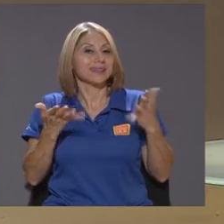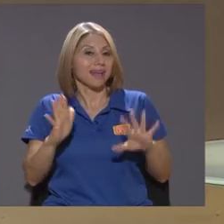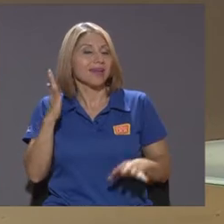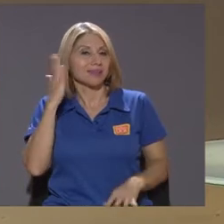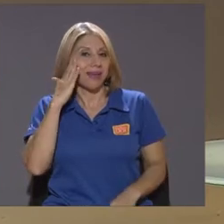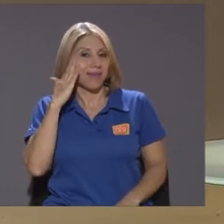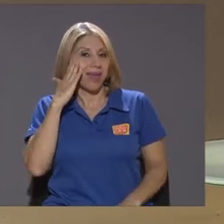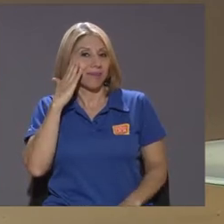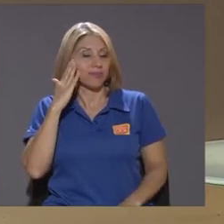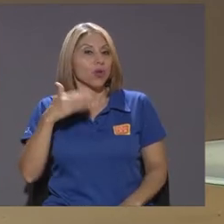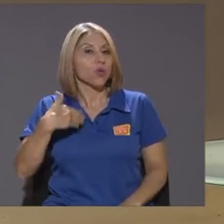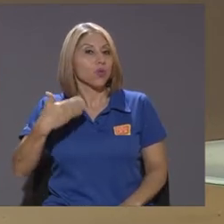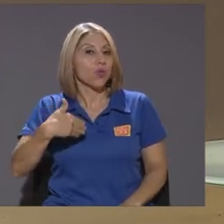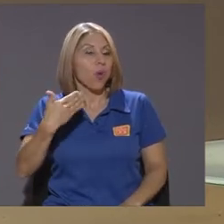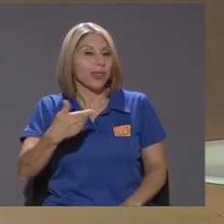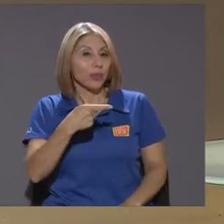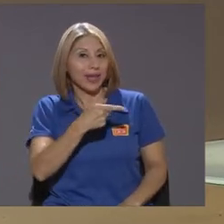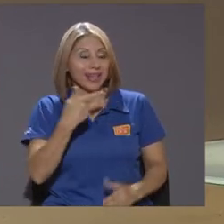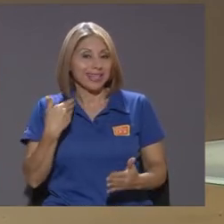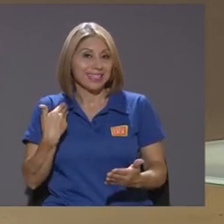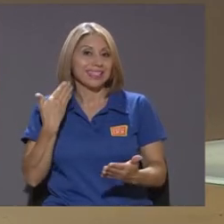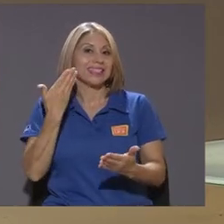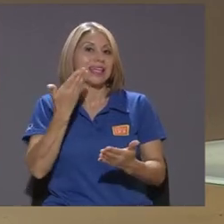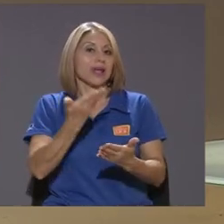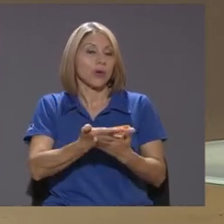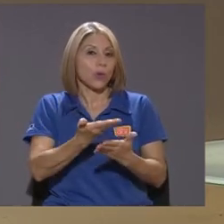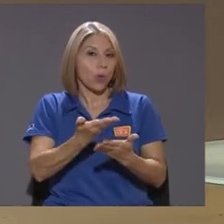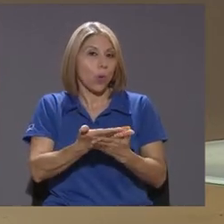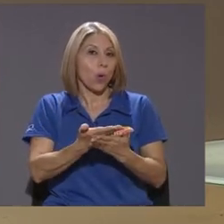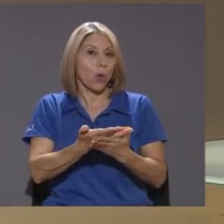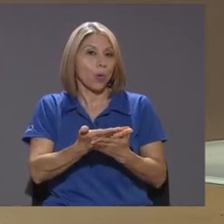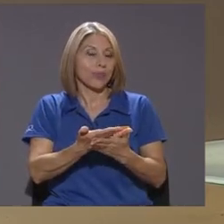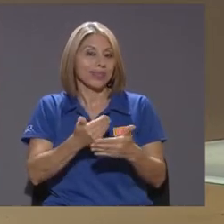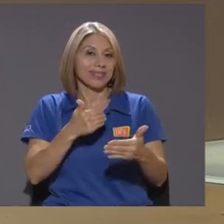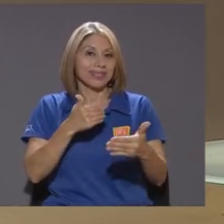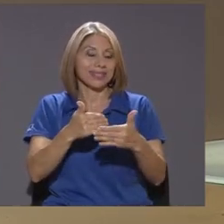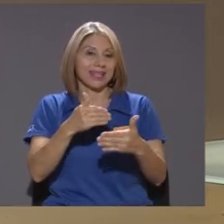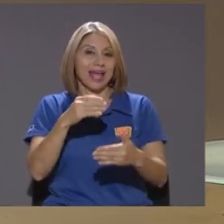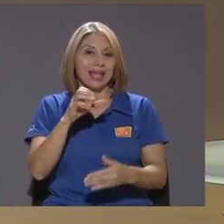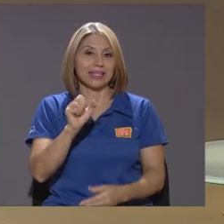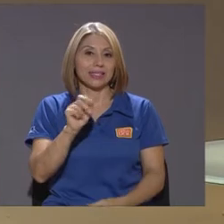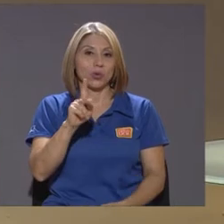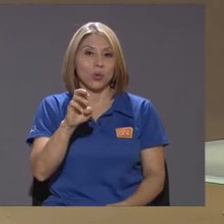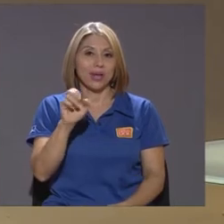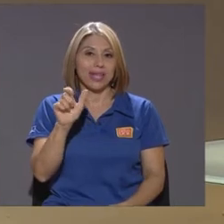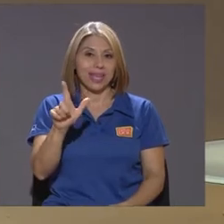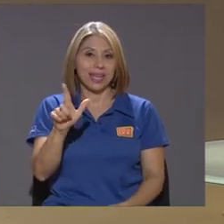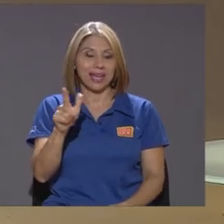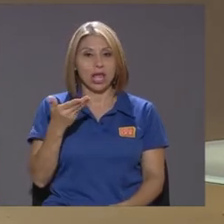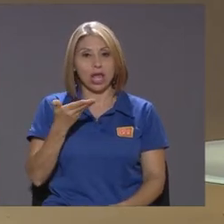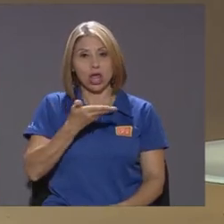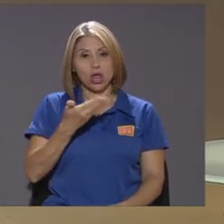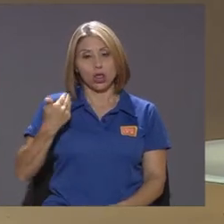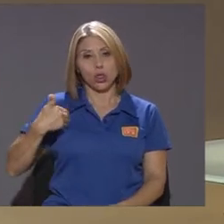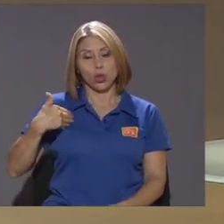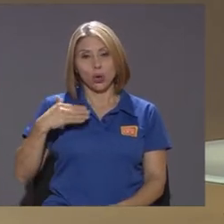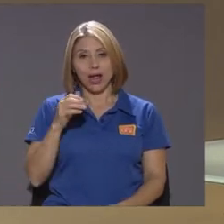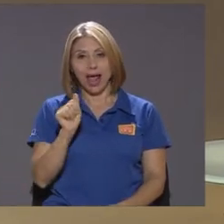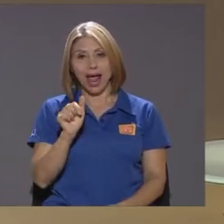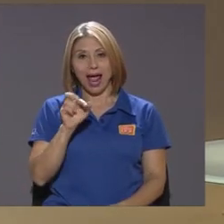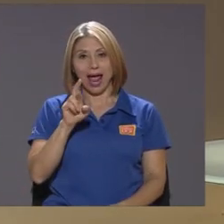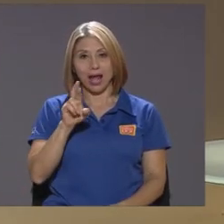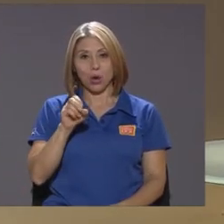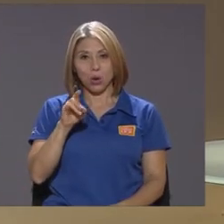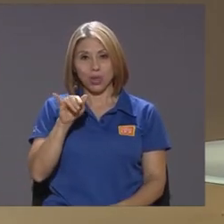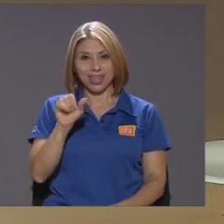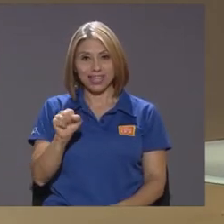cuando llegó a las riberas del Escúquil Don Arodis ese es un río